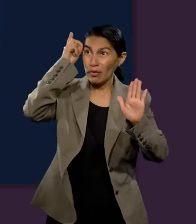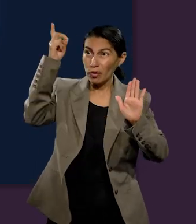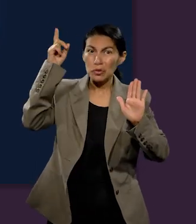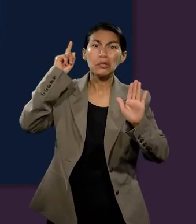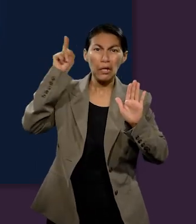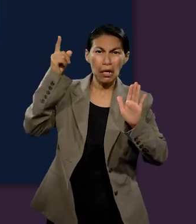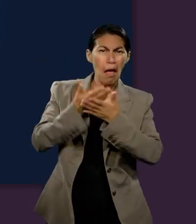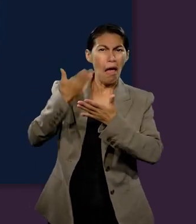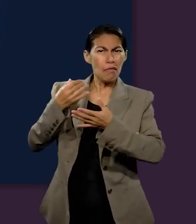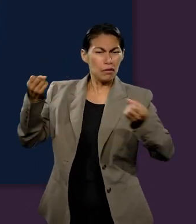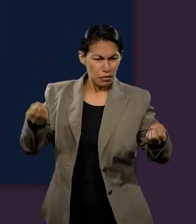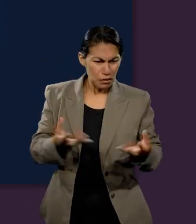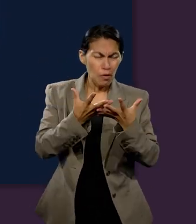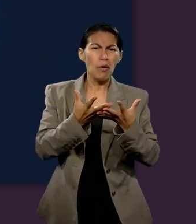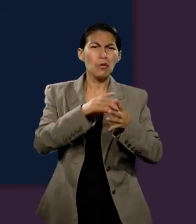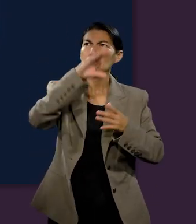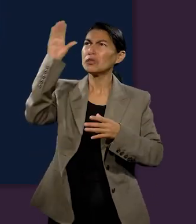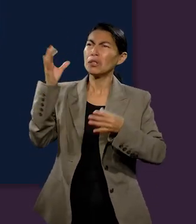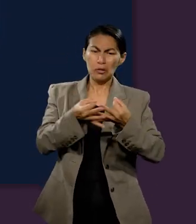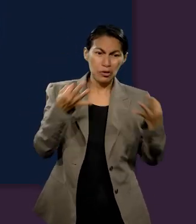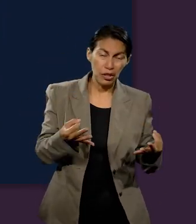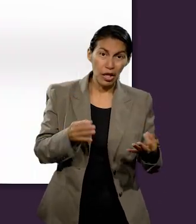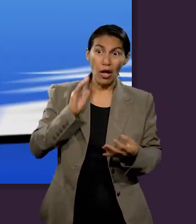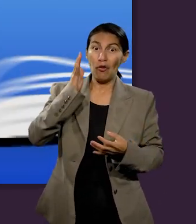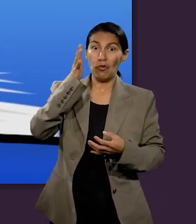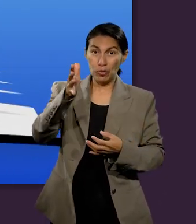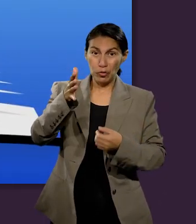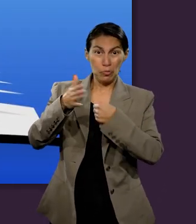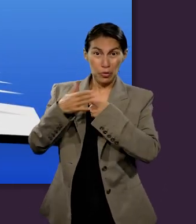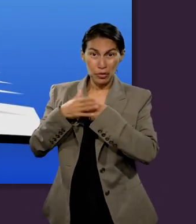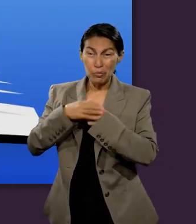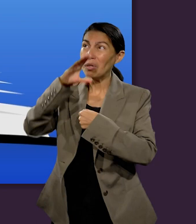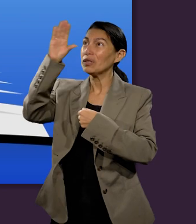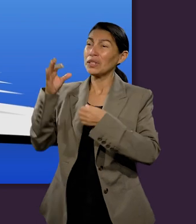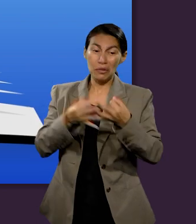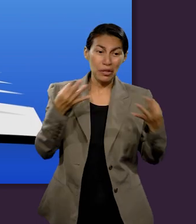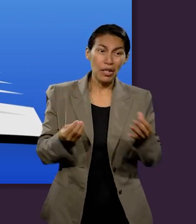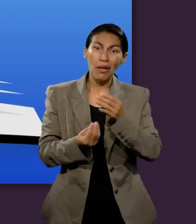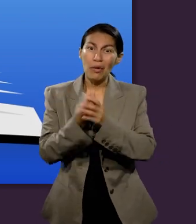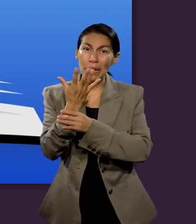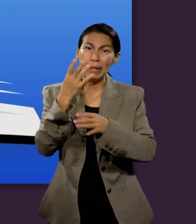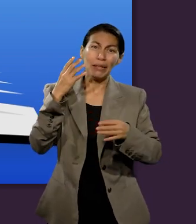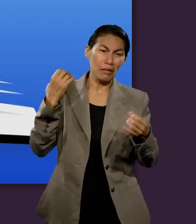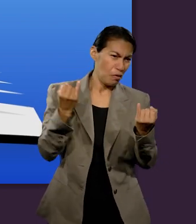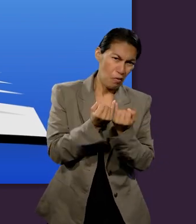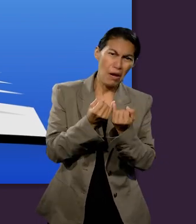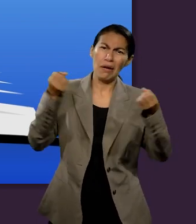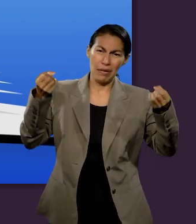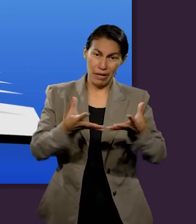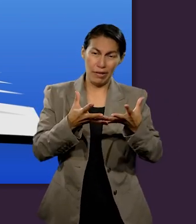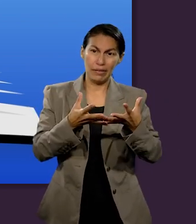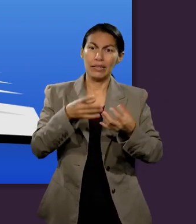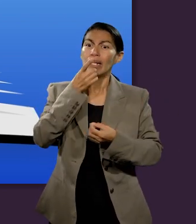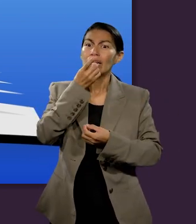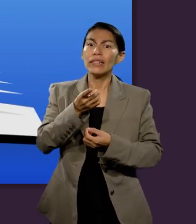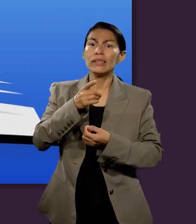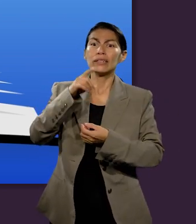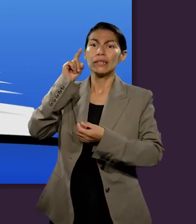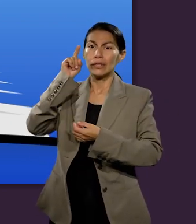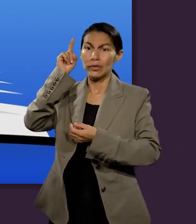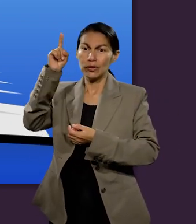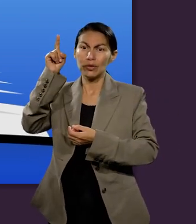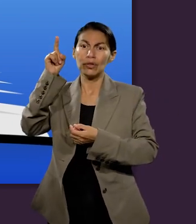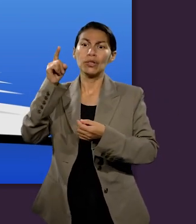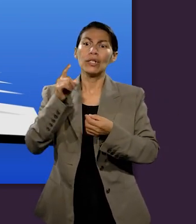restauración. Dios declaró previamente en Isaías que Él es el Creador y establecerá cielos